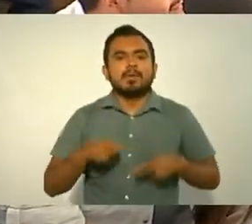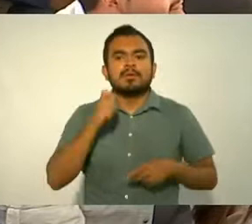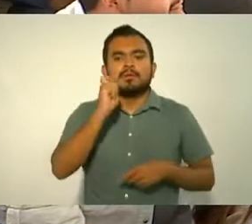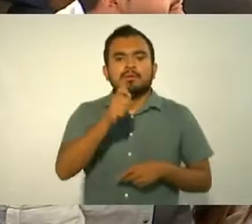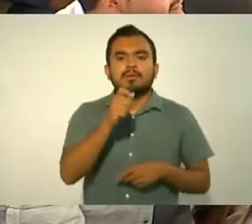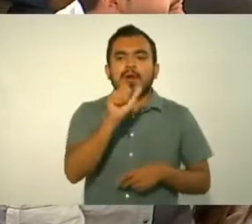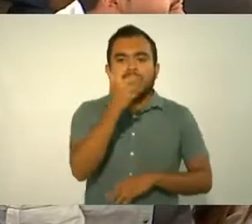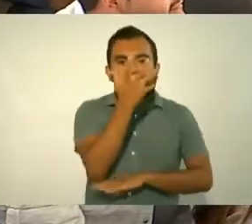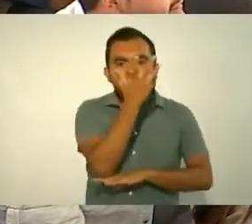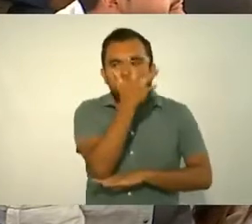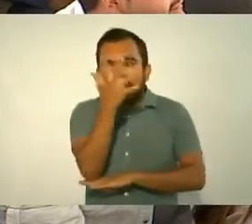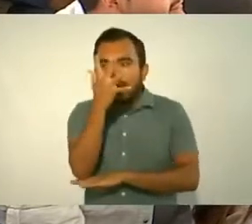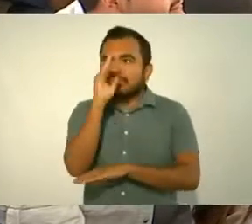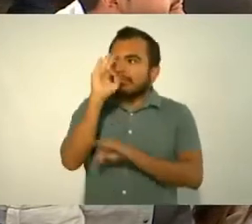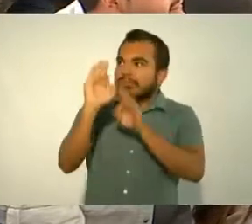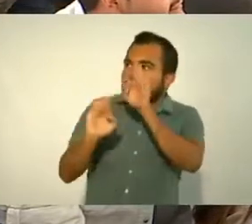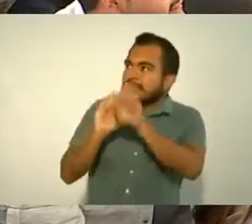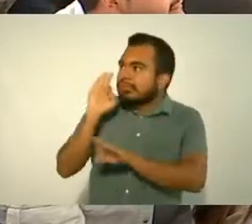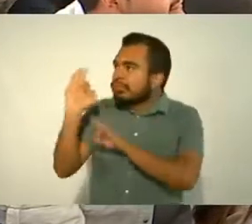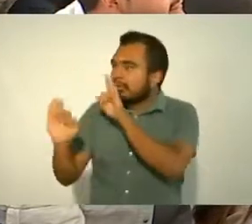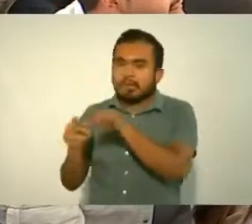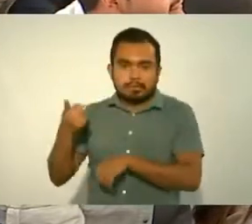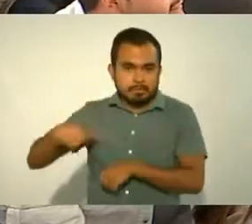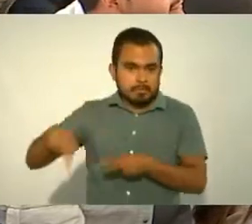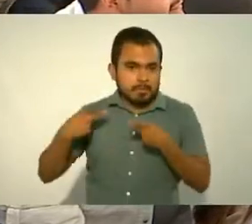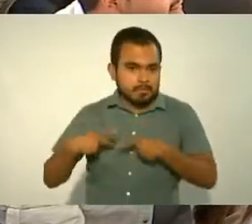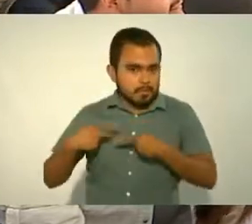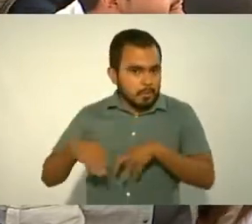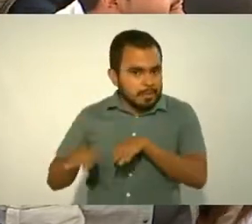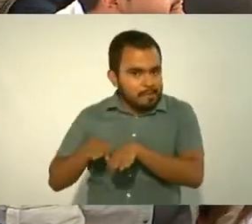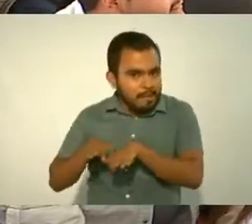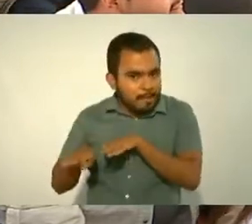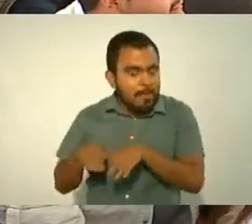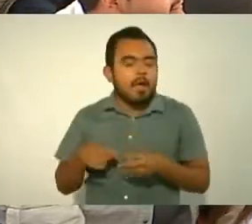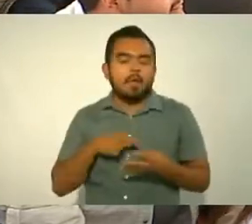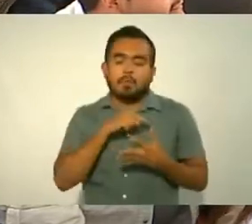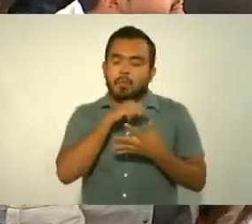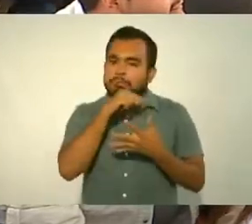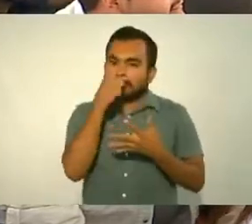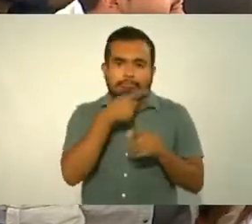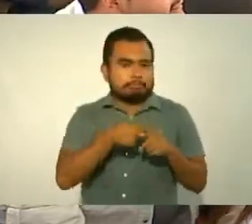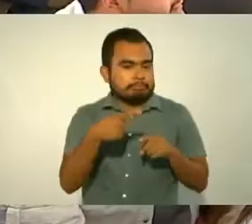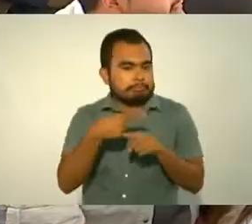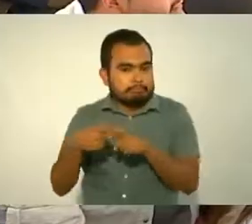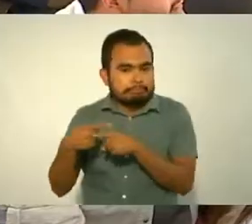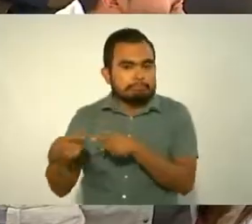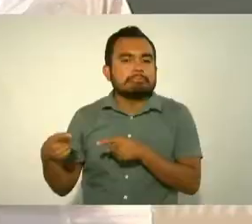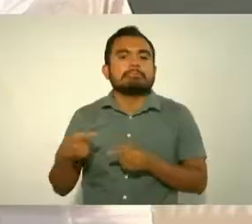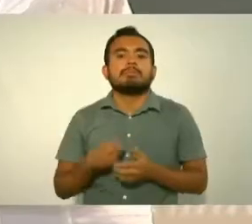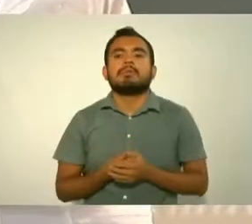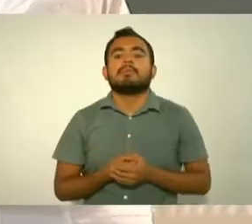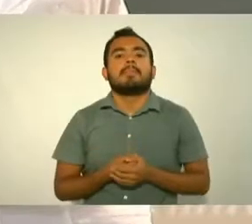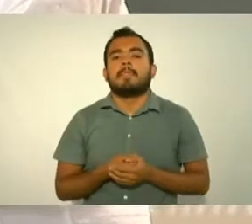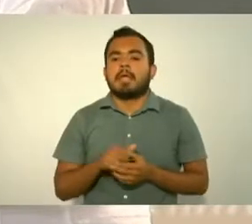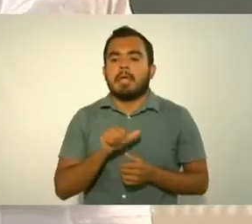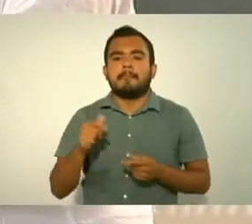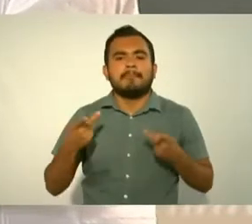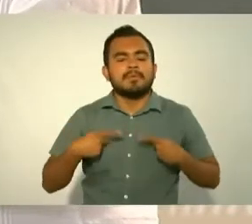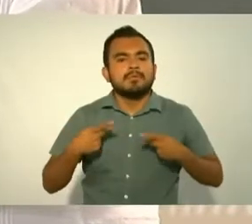quienes trabajan en asuntos